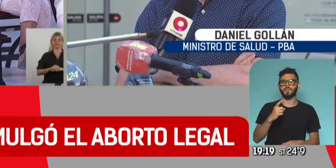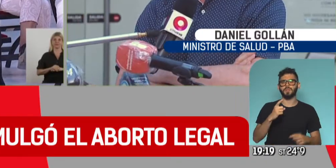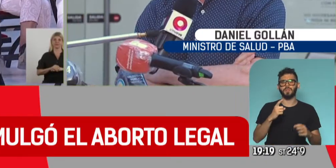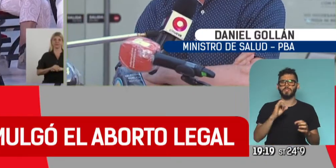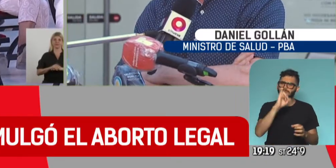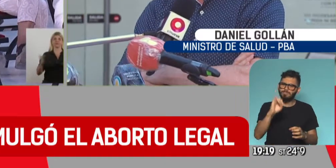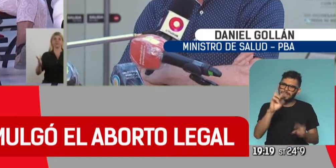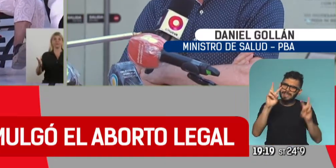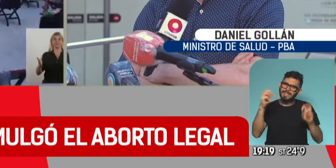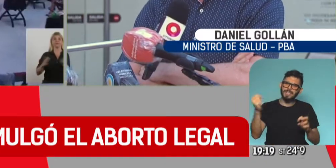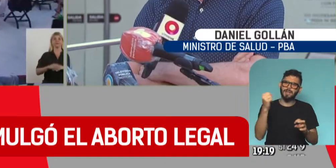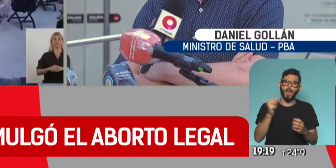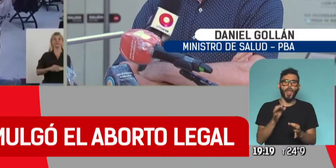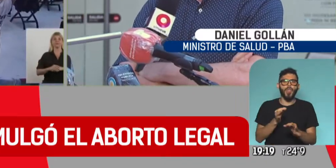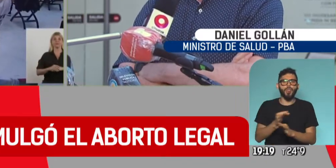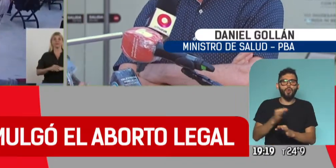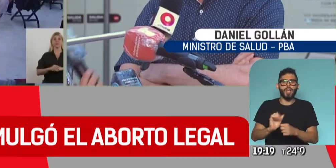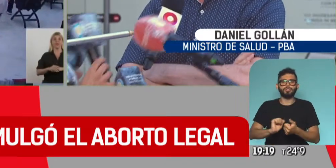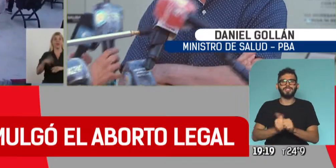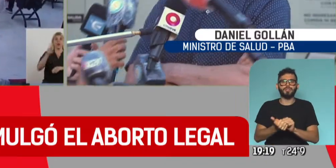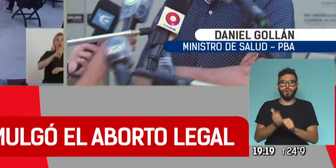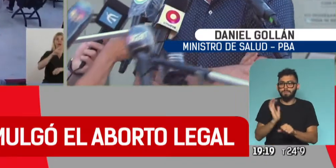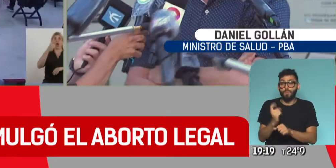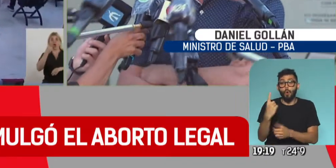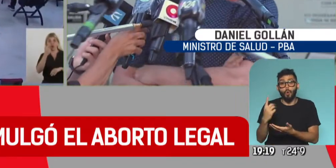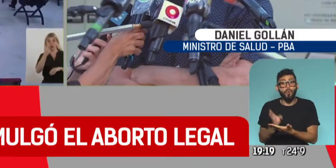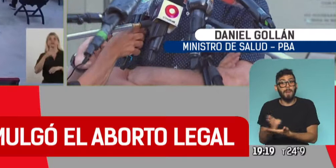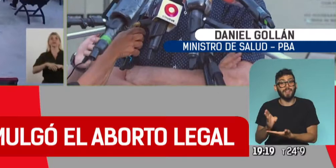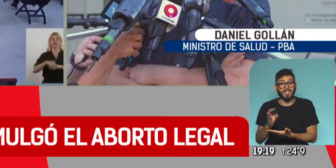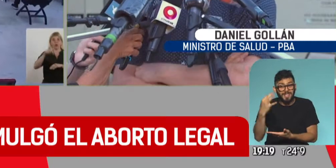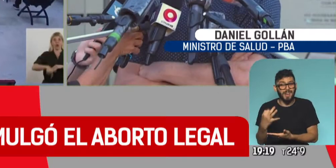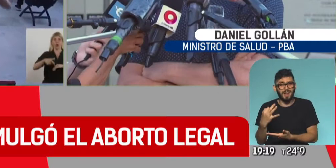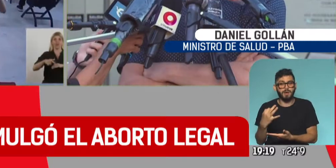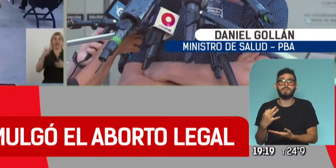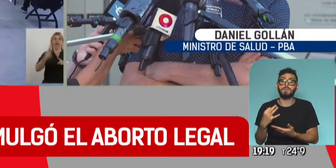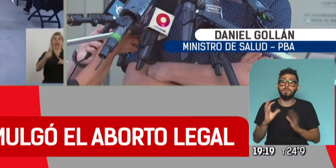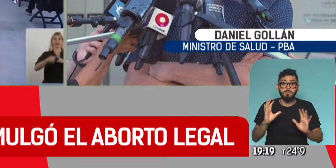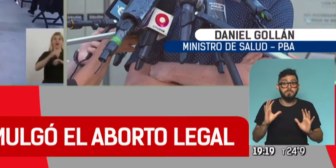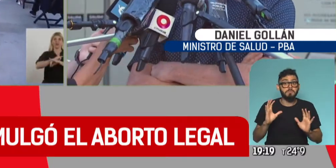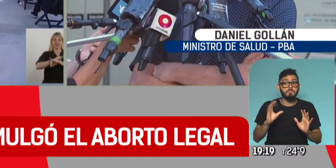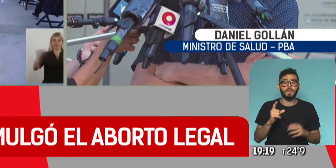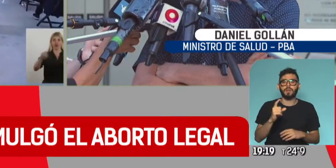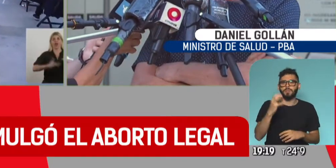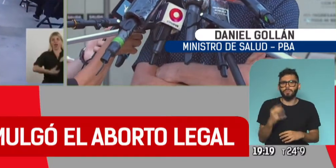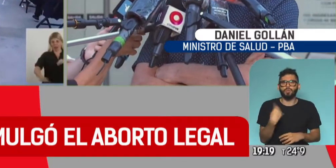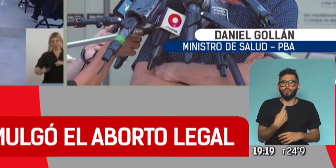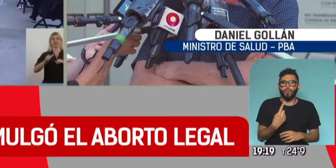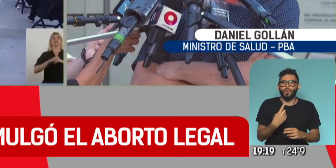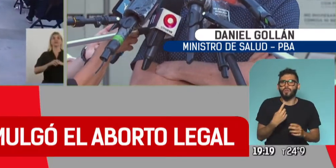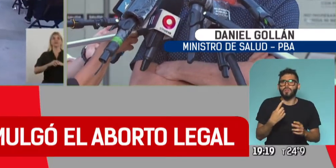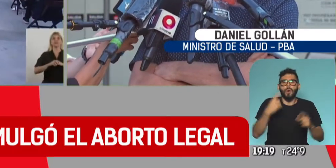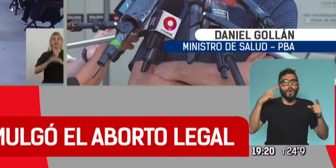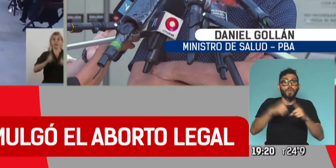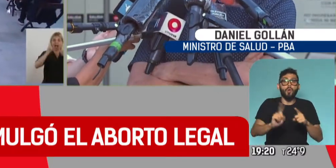que ver con educación sexual, que sea una materia. Y absolutamente, pero lo que todos intentamos es no tener que llegar a esto,